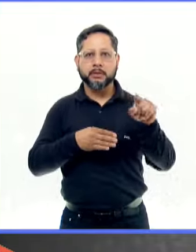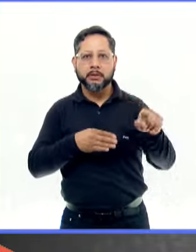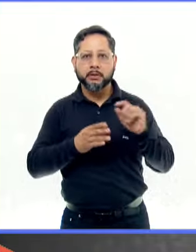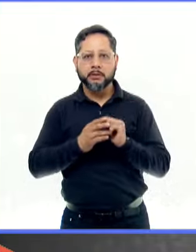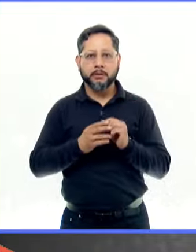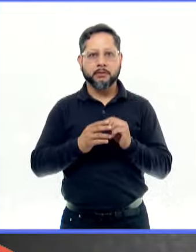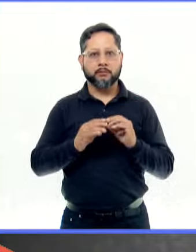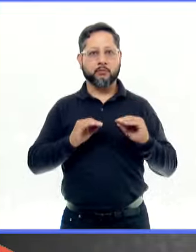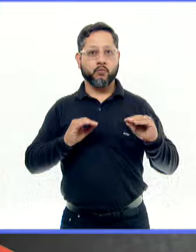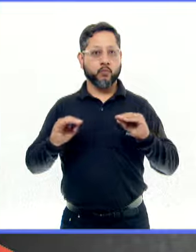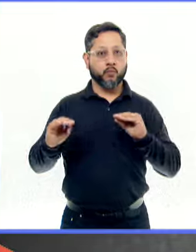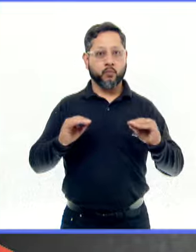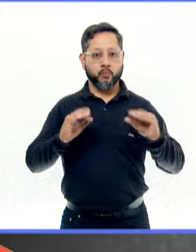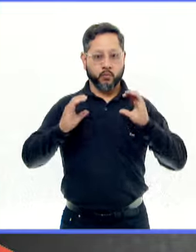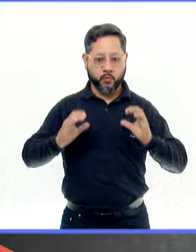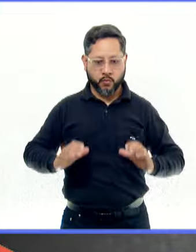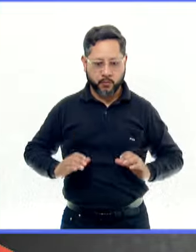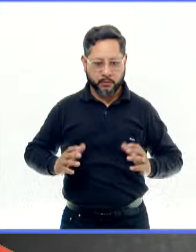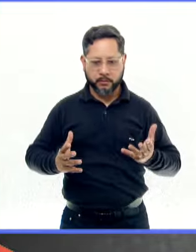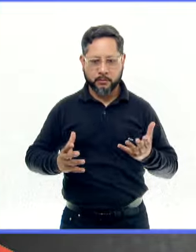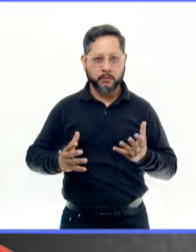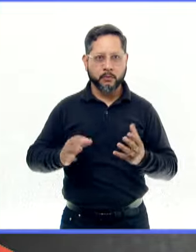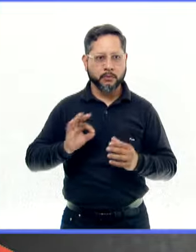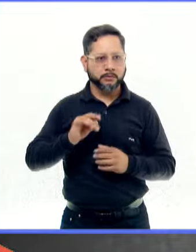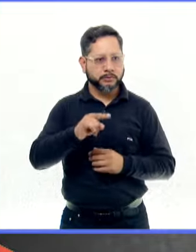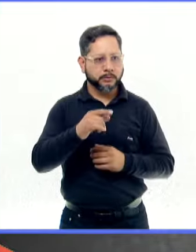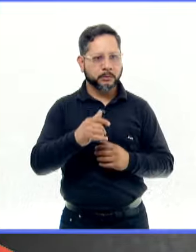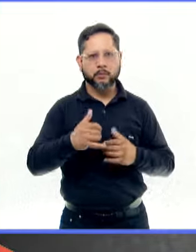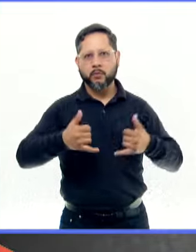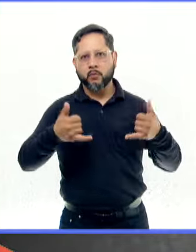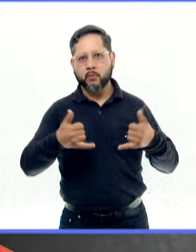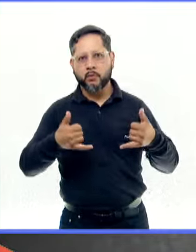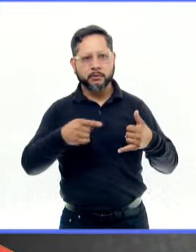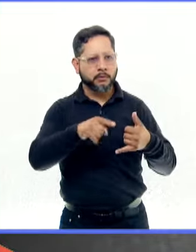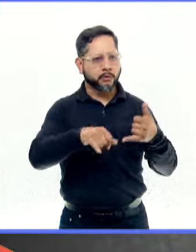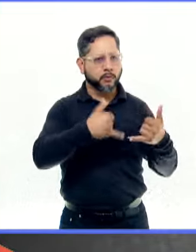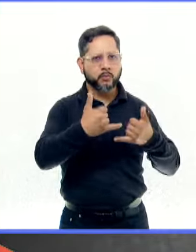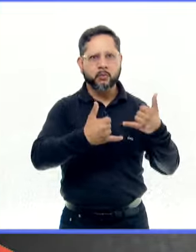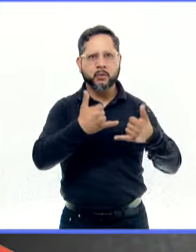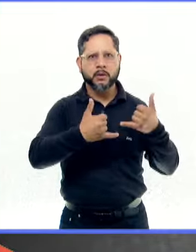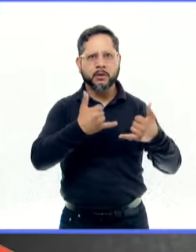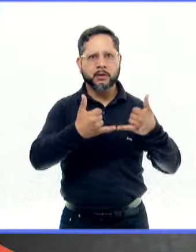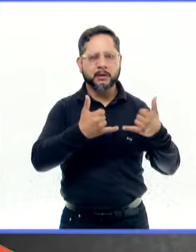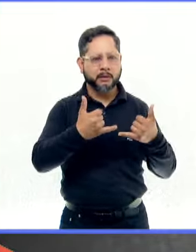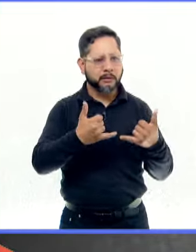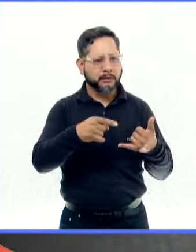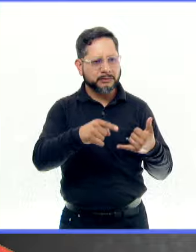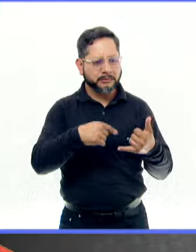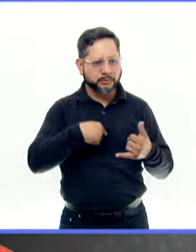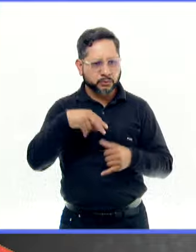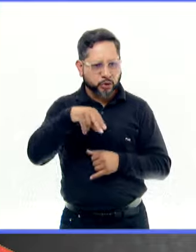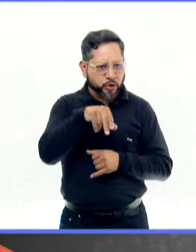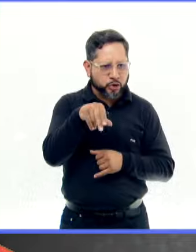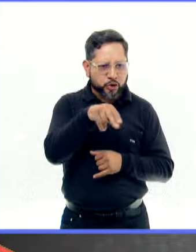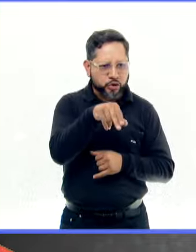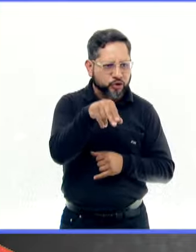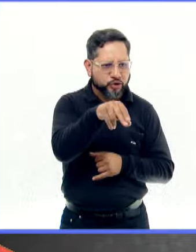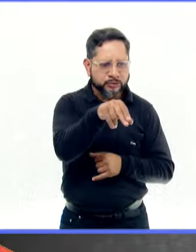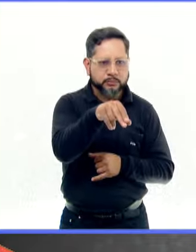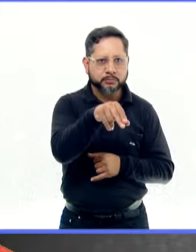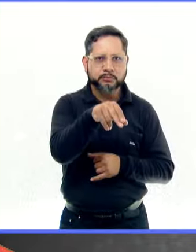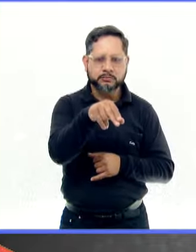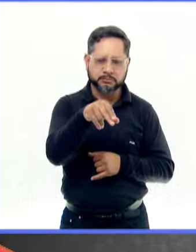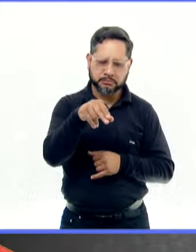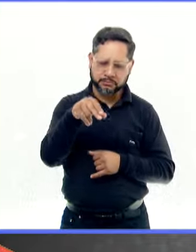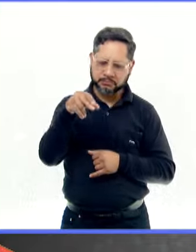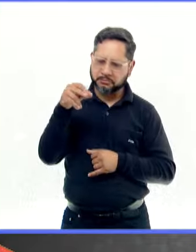serie de movimientos o a utilizar un objeto como un juguete de una forma distinta, por ejemplo, un cochecito en vez de estarlo jugando como un cochecito,